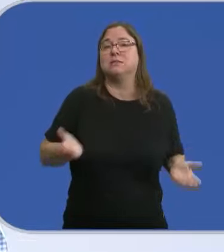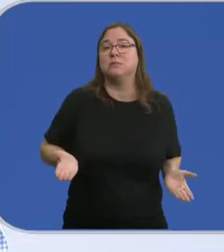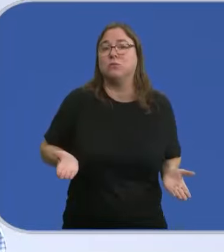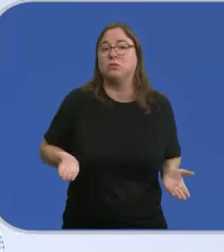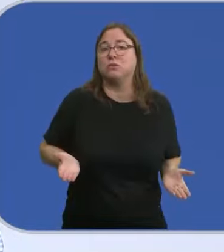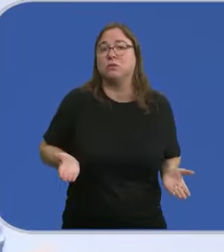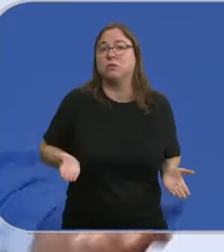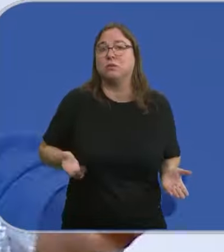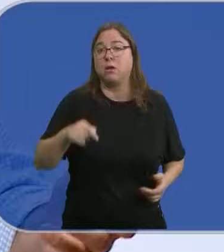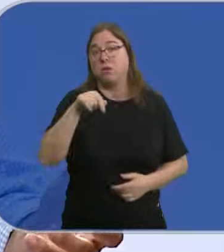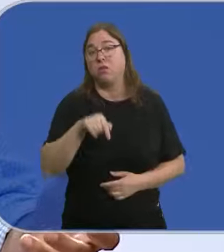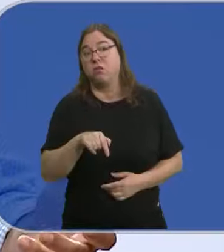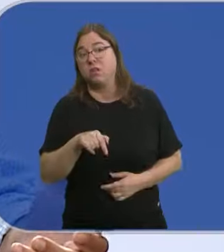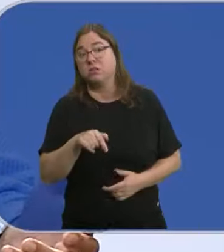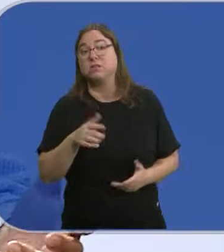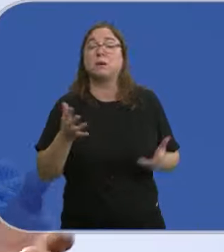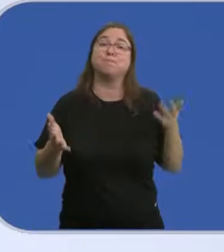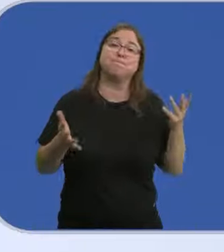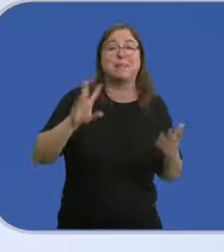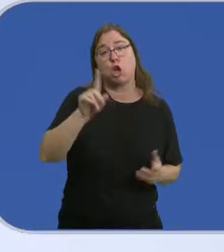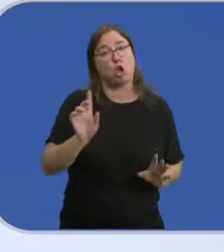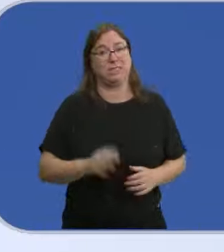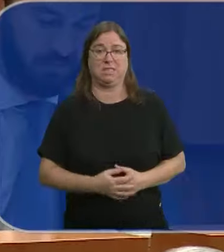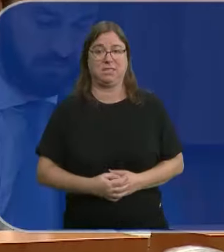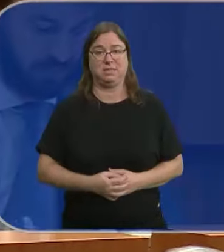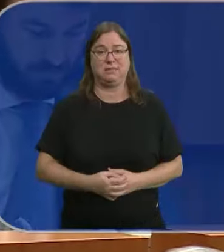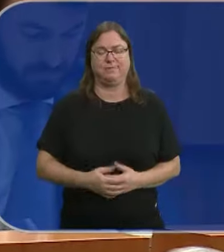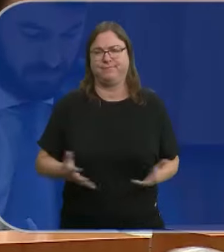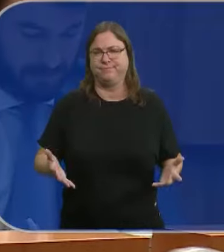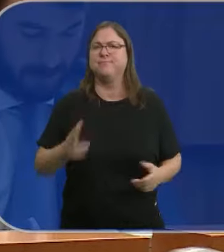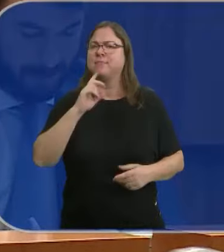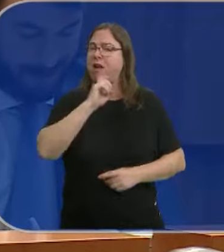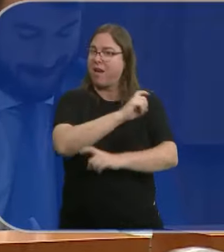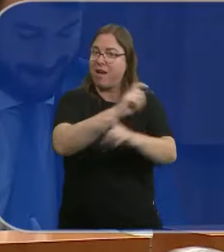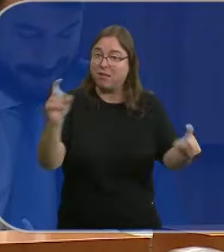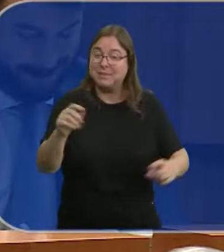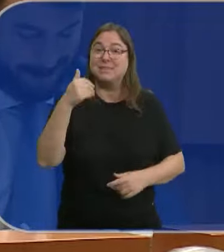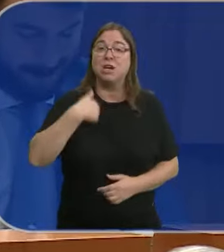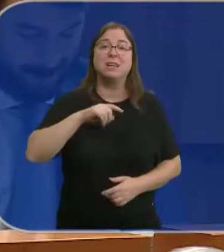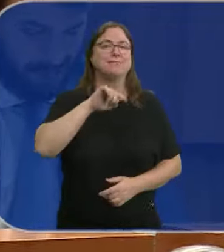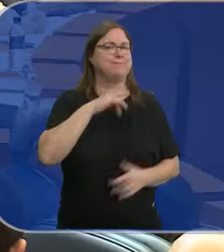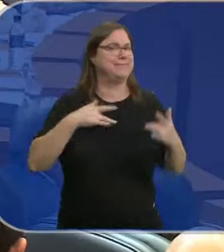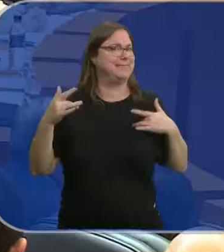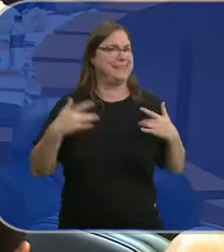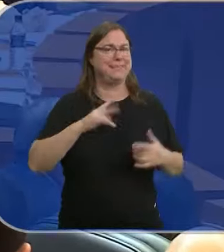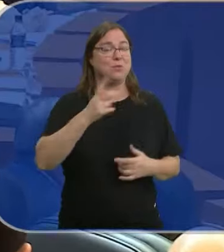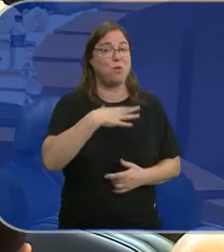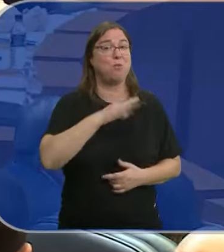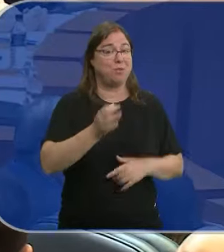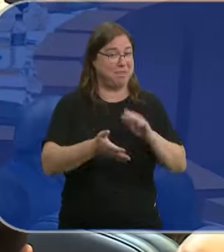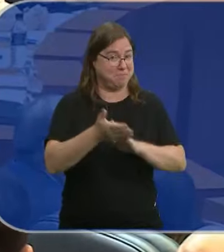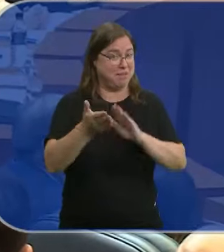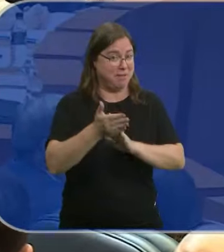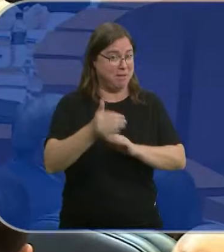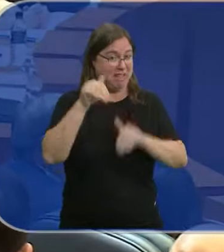hoy no es conveniente. Y advierten de que es otro síntoma más de un posible